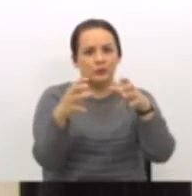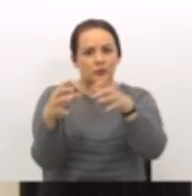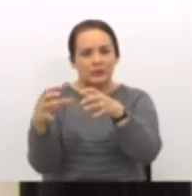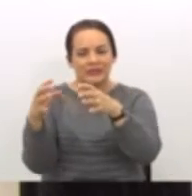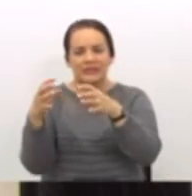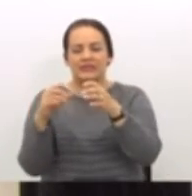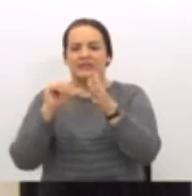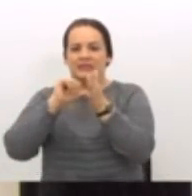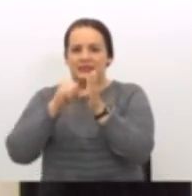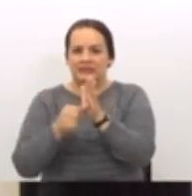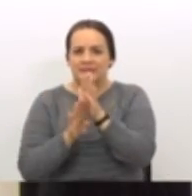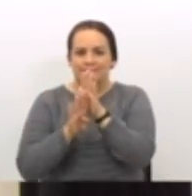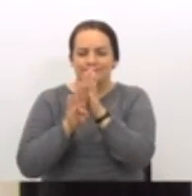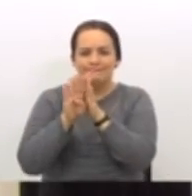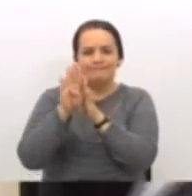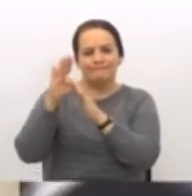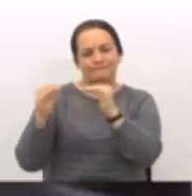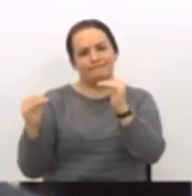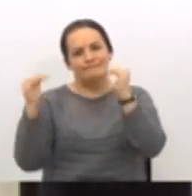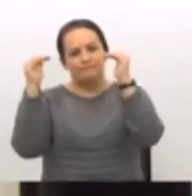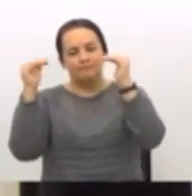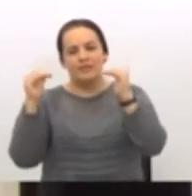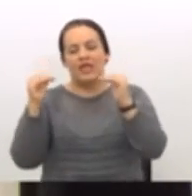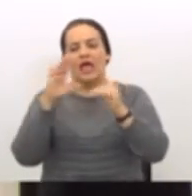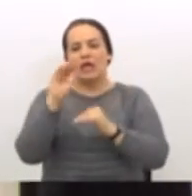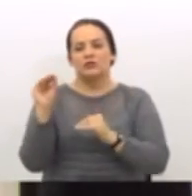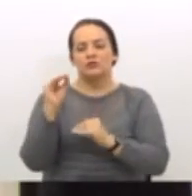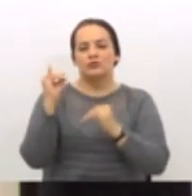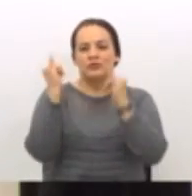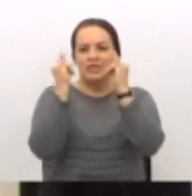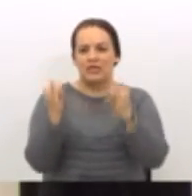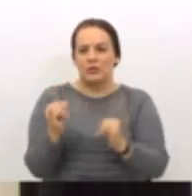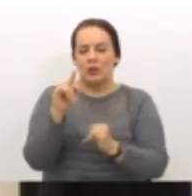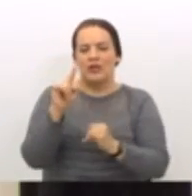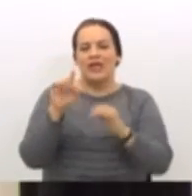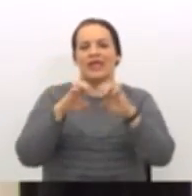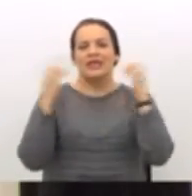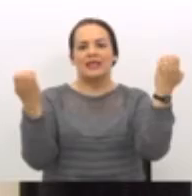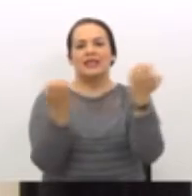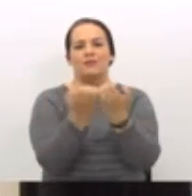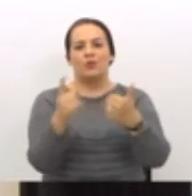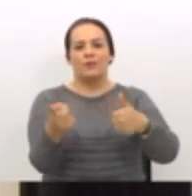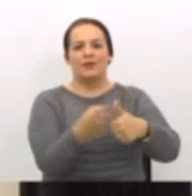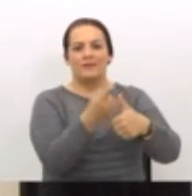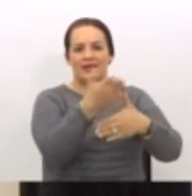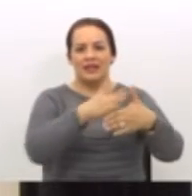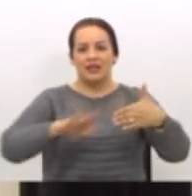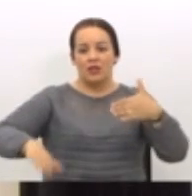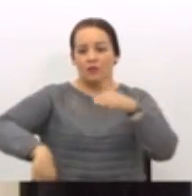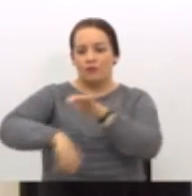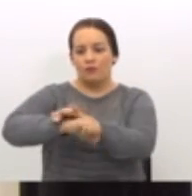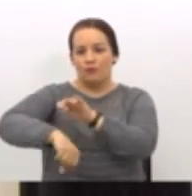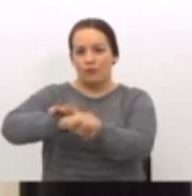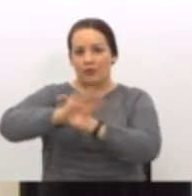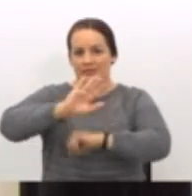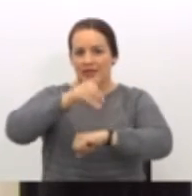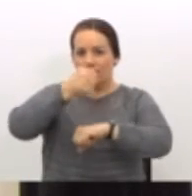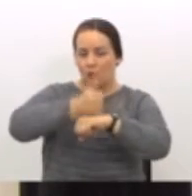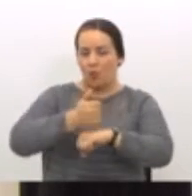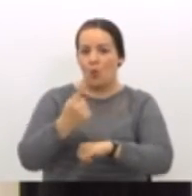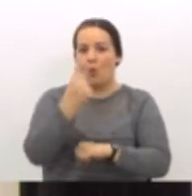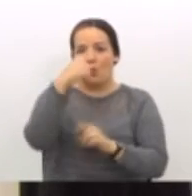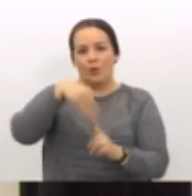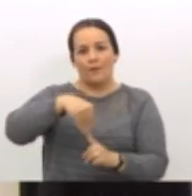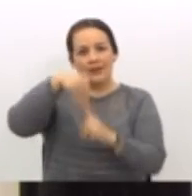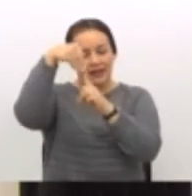y llegar a emular a sus ídolos de los equipos de primera división. El fútbol se ha constituido en uno de los pilares